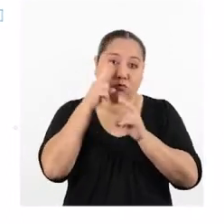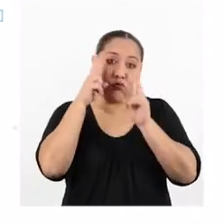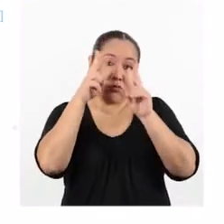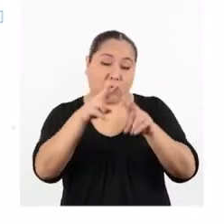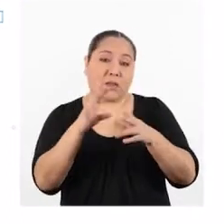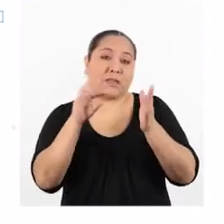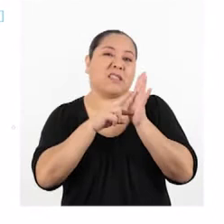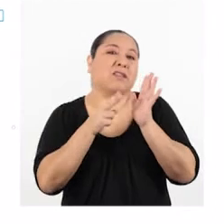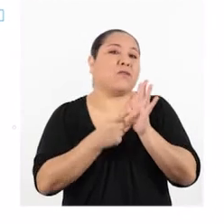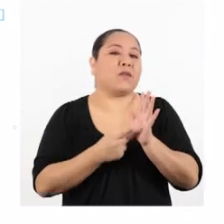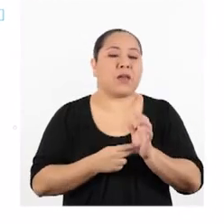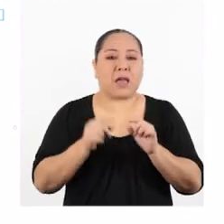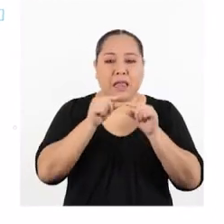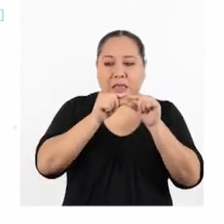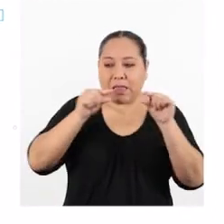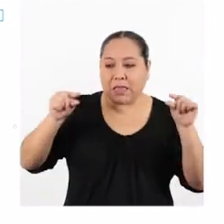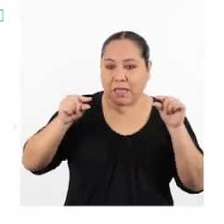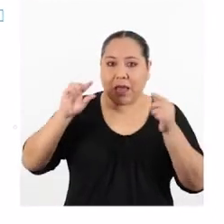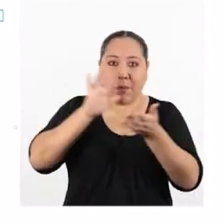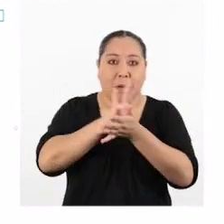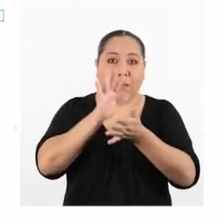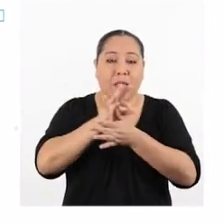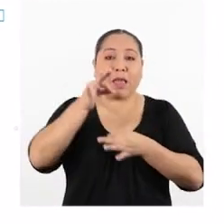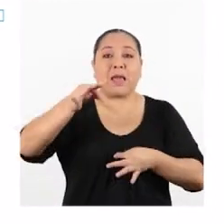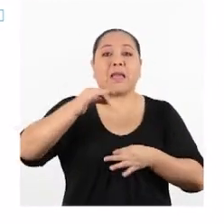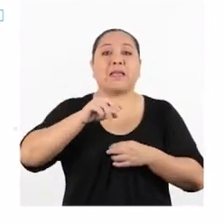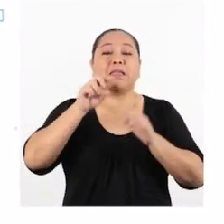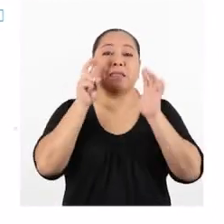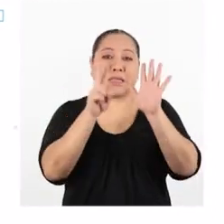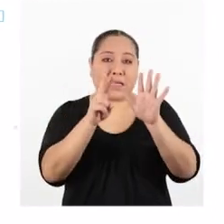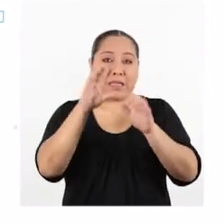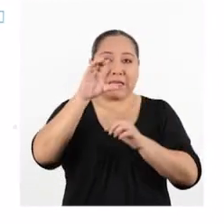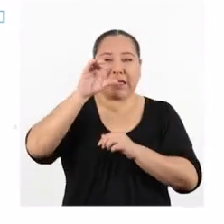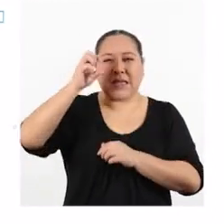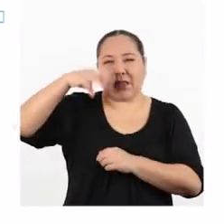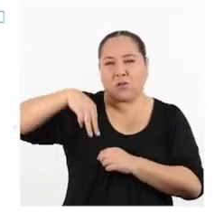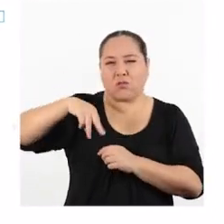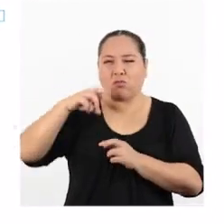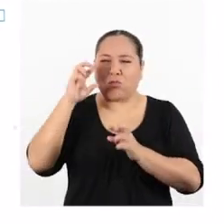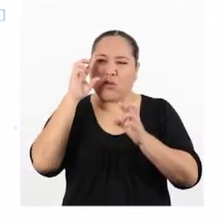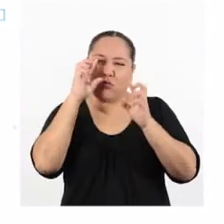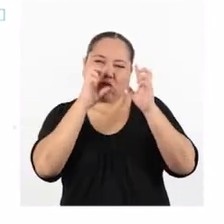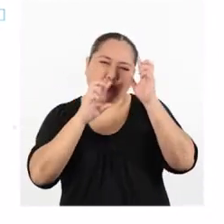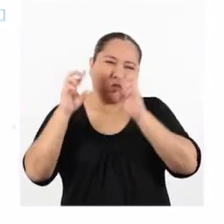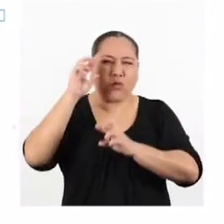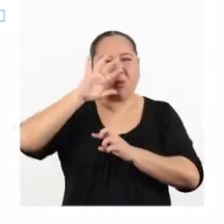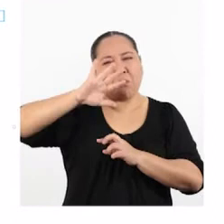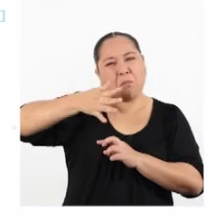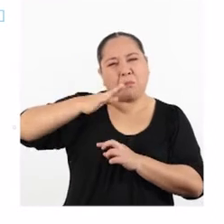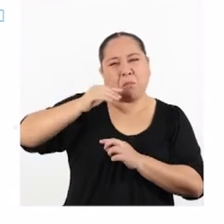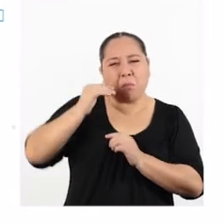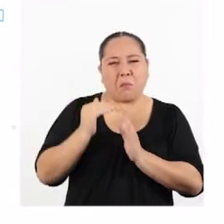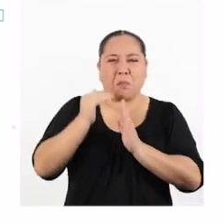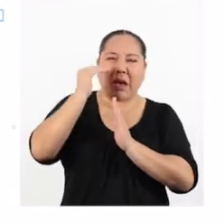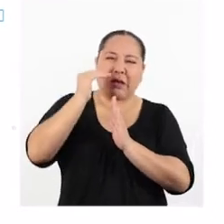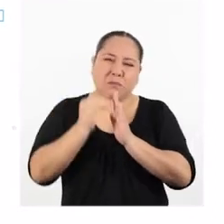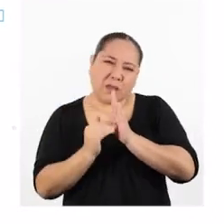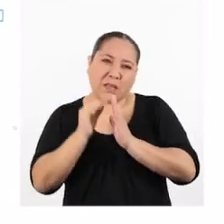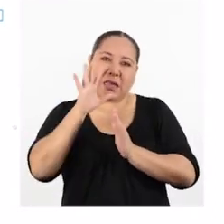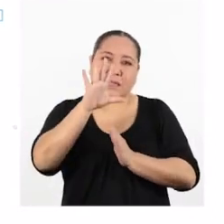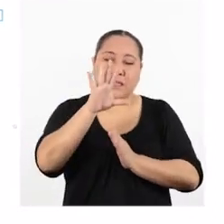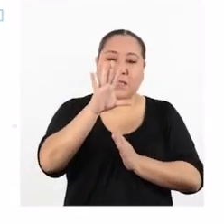Es decir, la tira de papel mide siete centímetros con una incertidumbre de más menos cinco